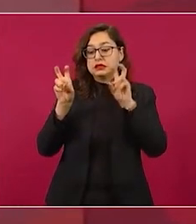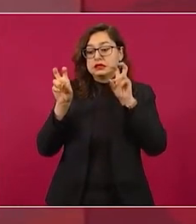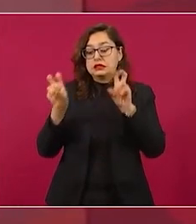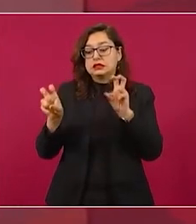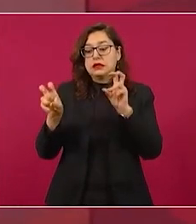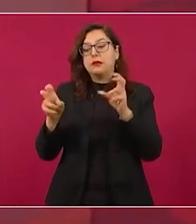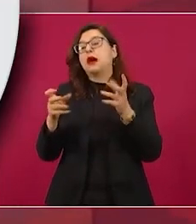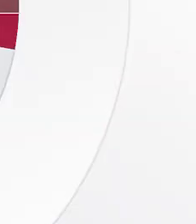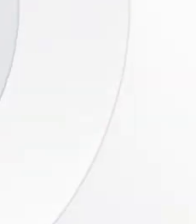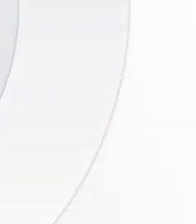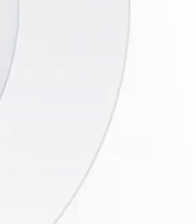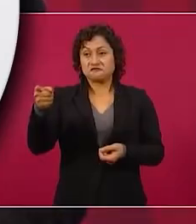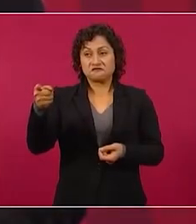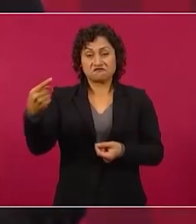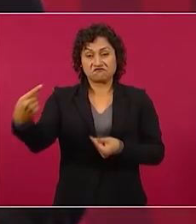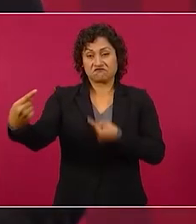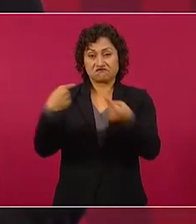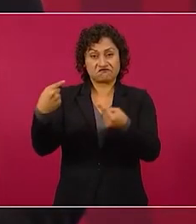hacer propaganda.